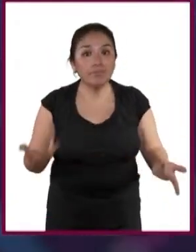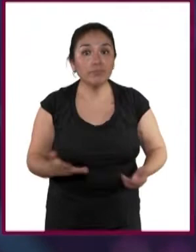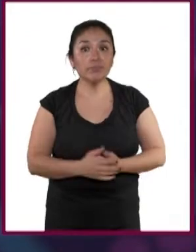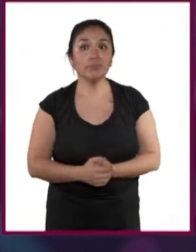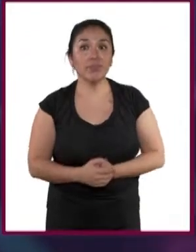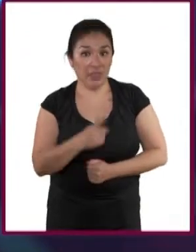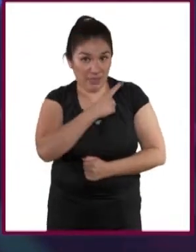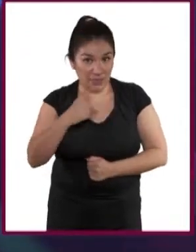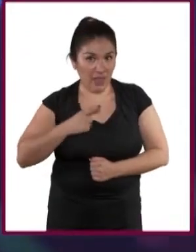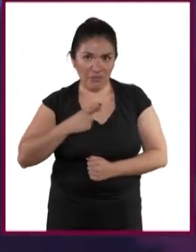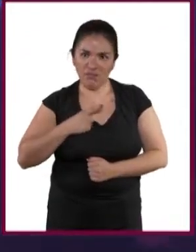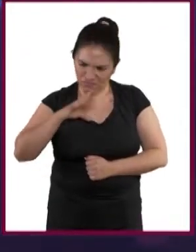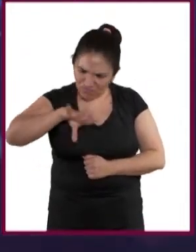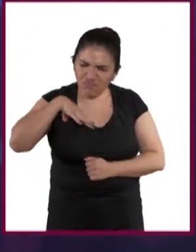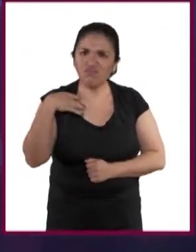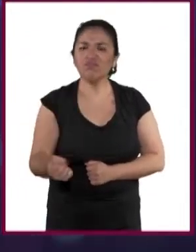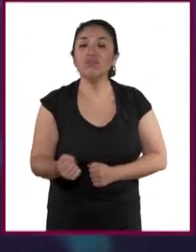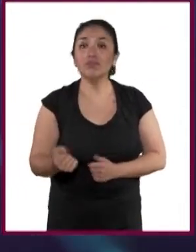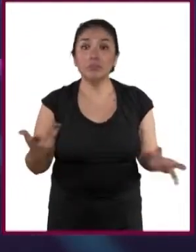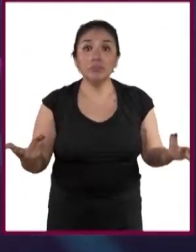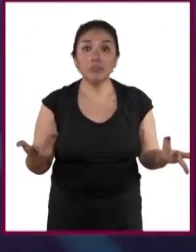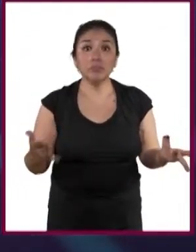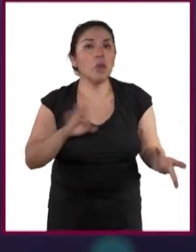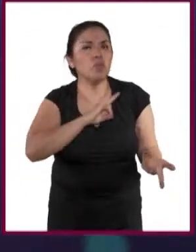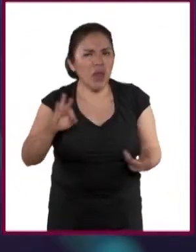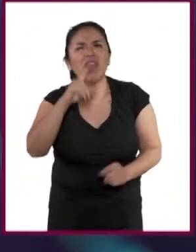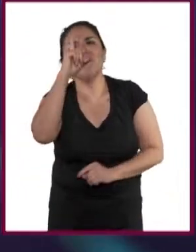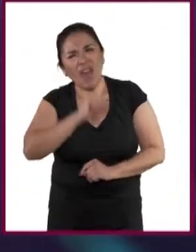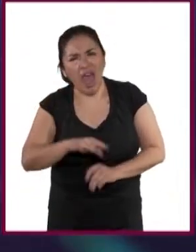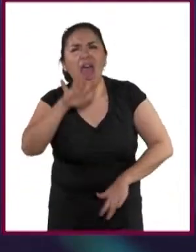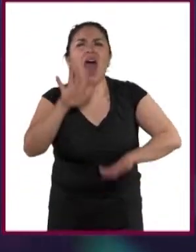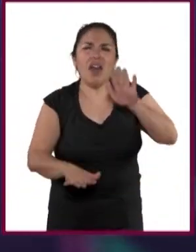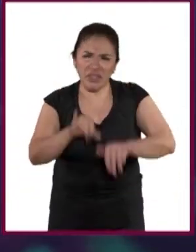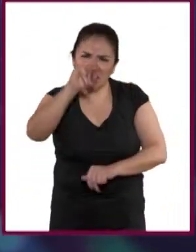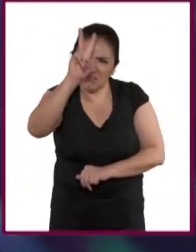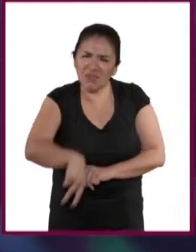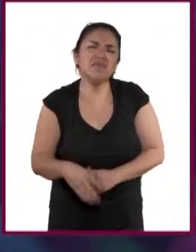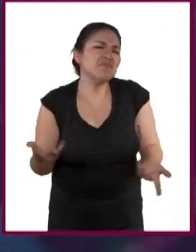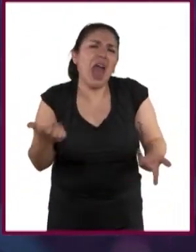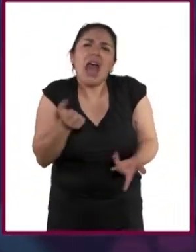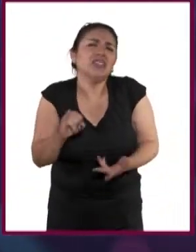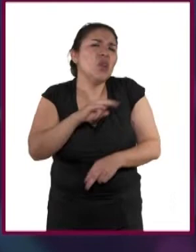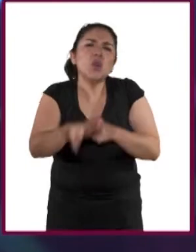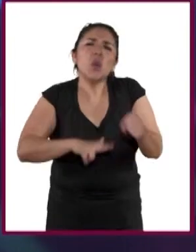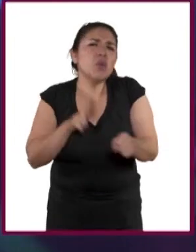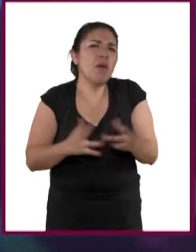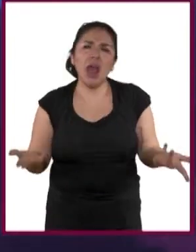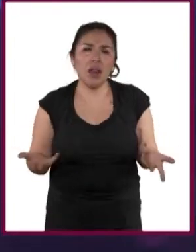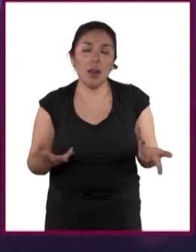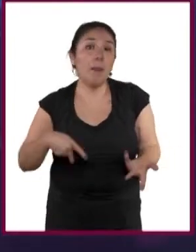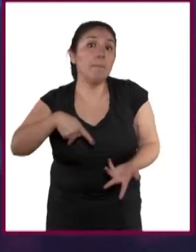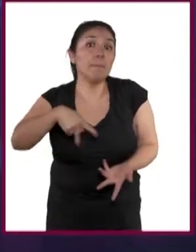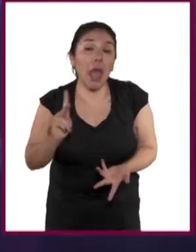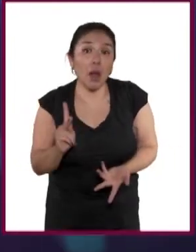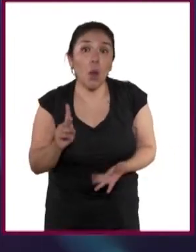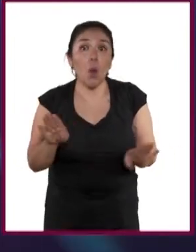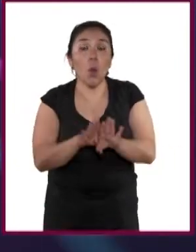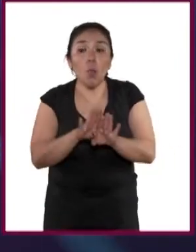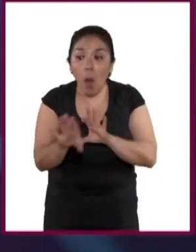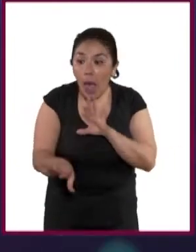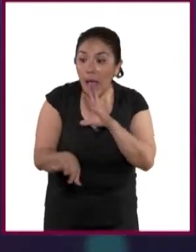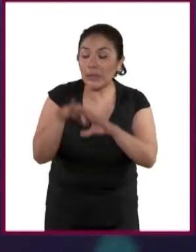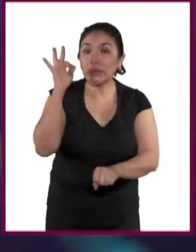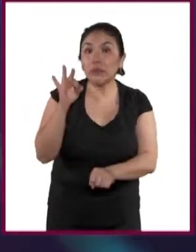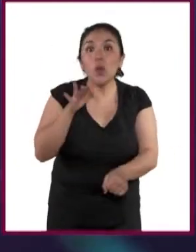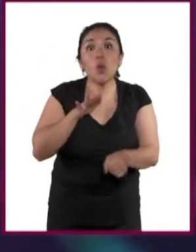Hay que atrevernos. Podemos fallar, es cierto, como en todas las áreas de la vida. Pero para encontrar